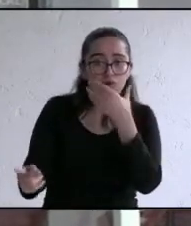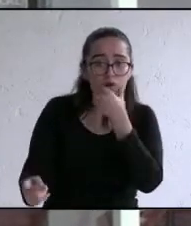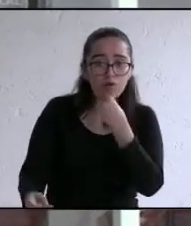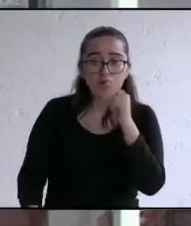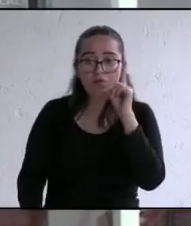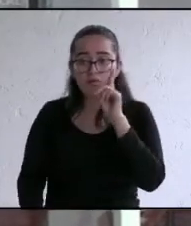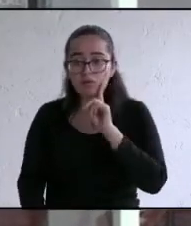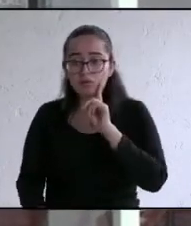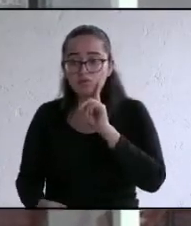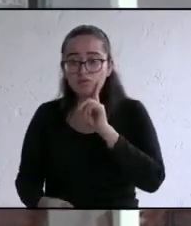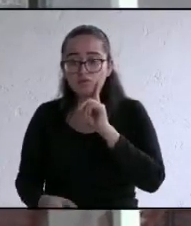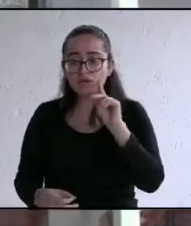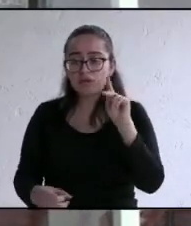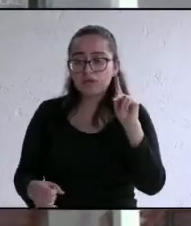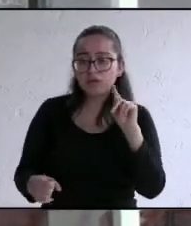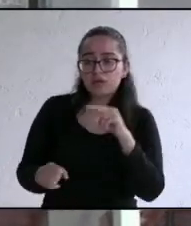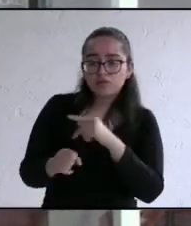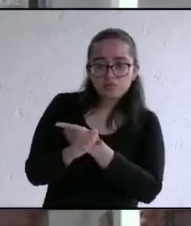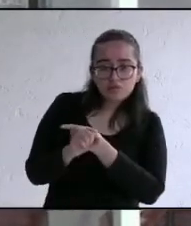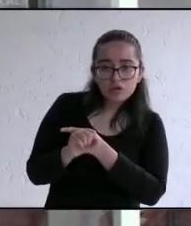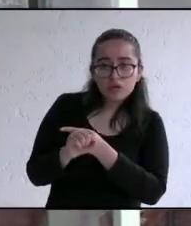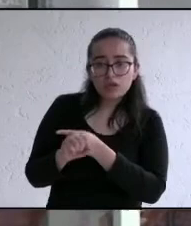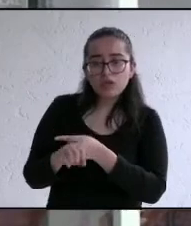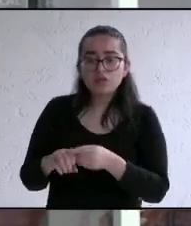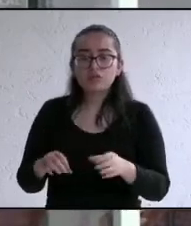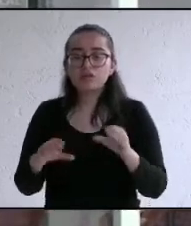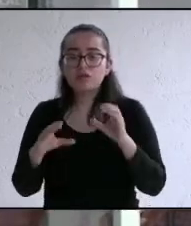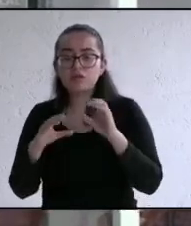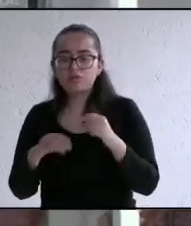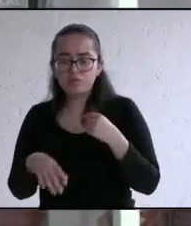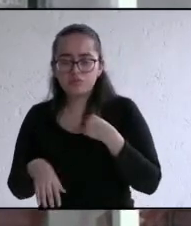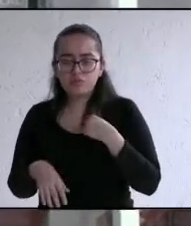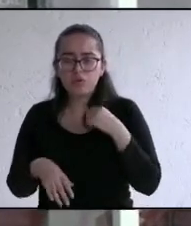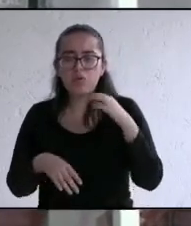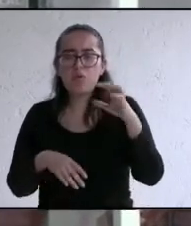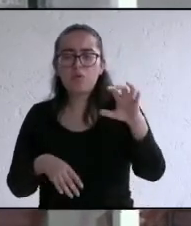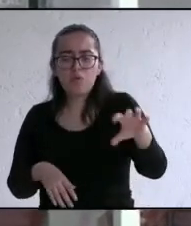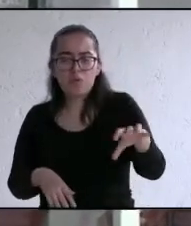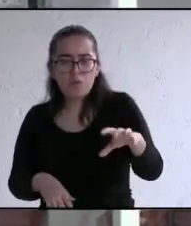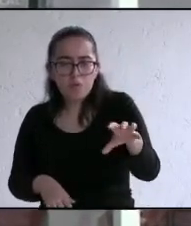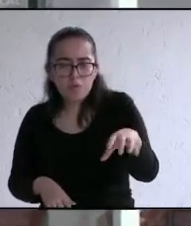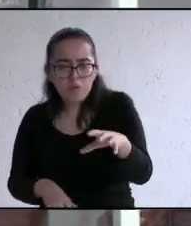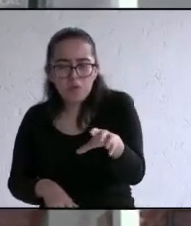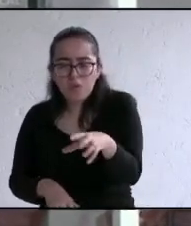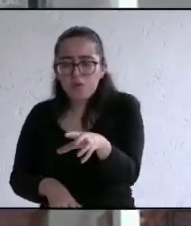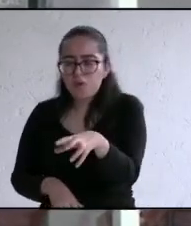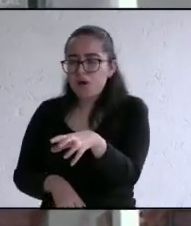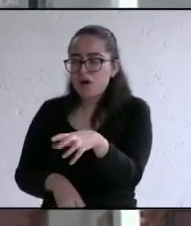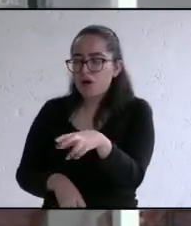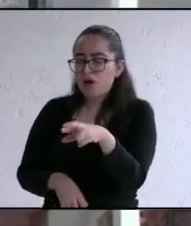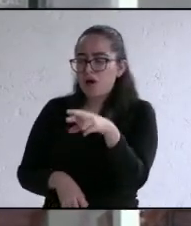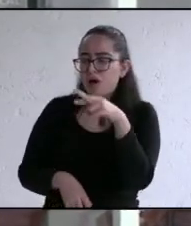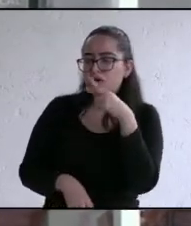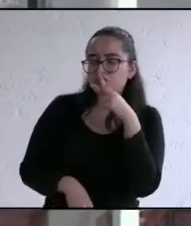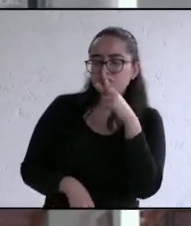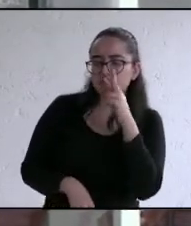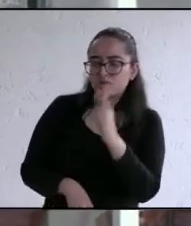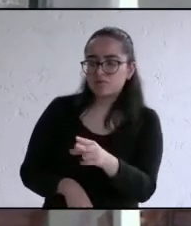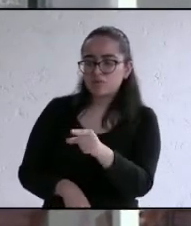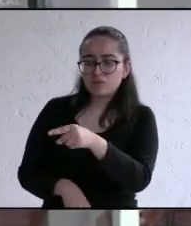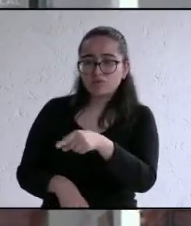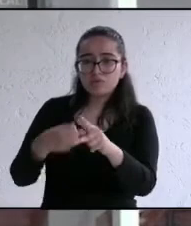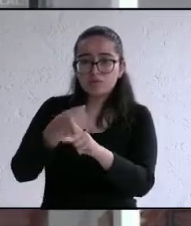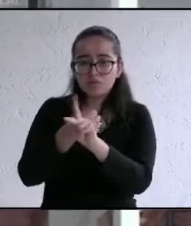combatir la violencia y la delincuencia buscaremos identificar y resolver las causas que originan